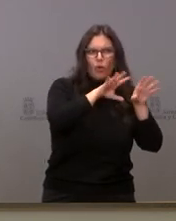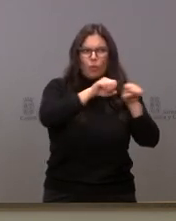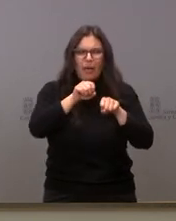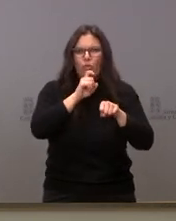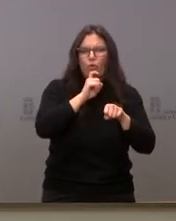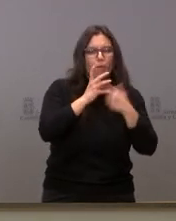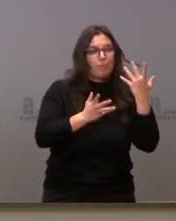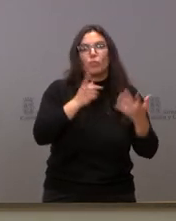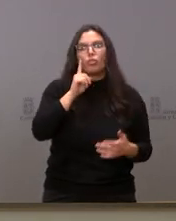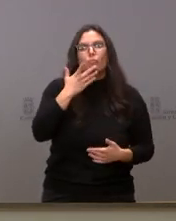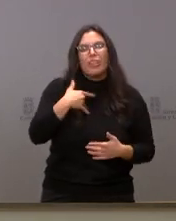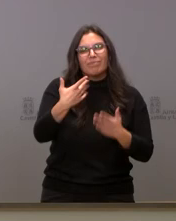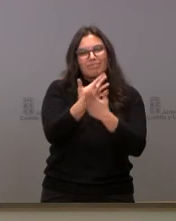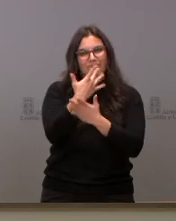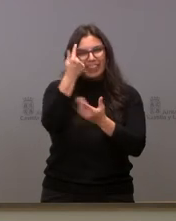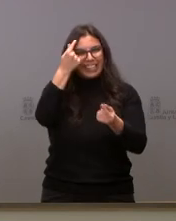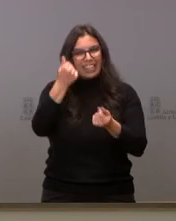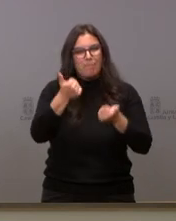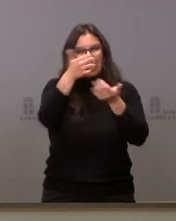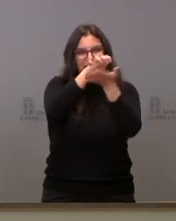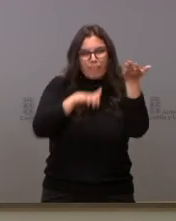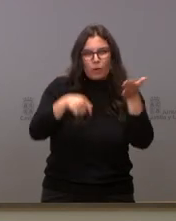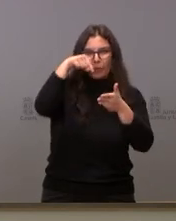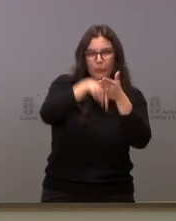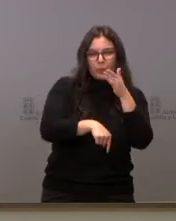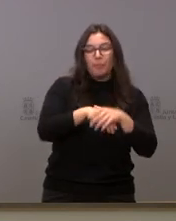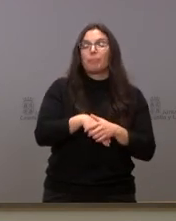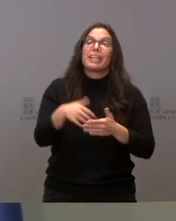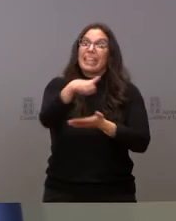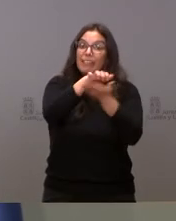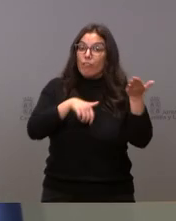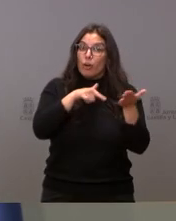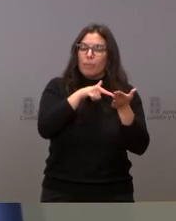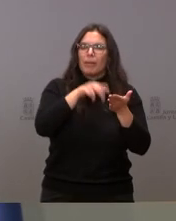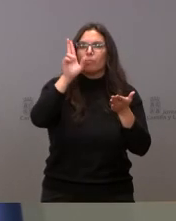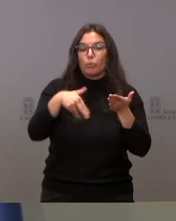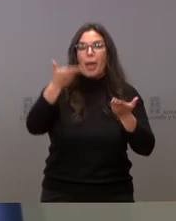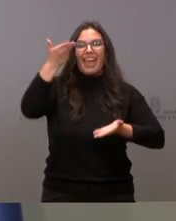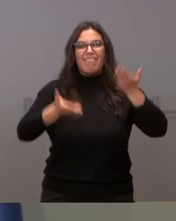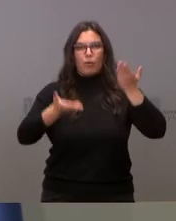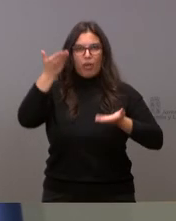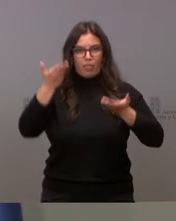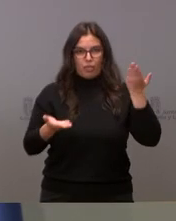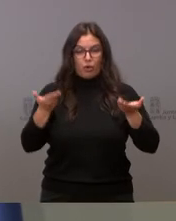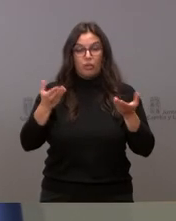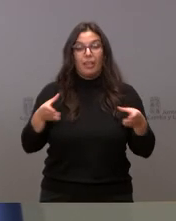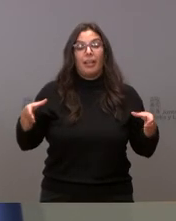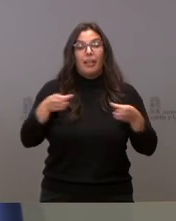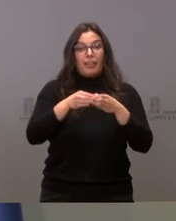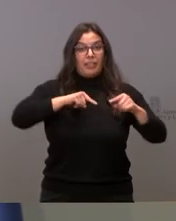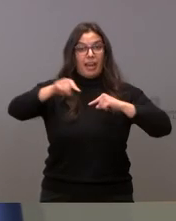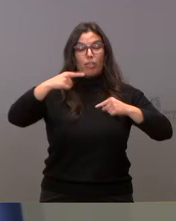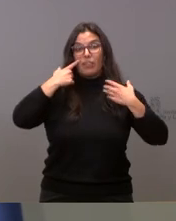No sé si nos puede detallar un poco el contenido de ese informe más allá de… El contenido de ese informe es una evaluación por parte de la Dirección de Salud Pública